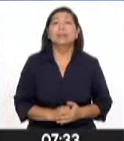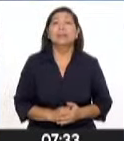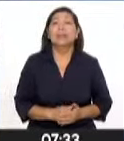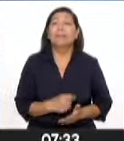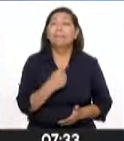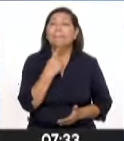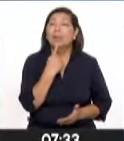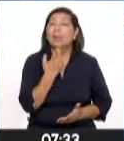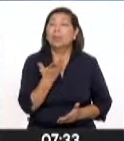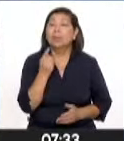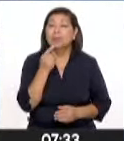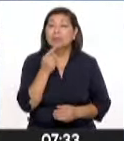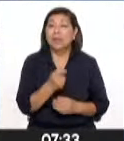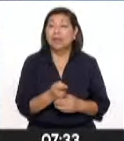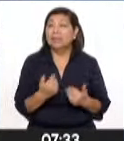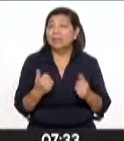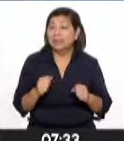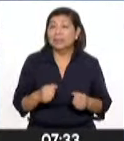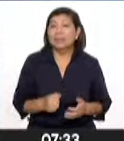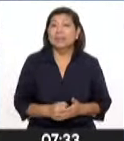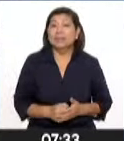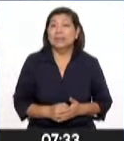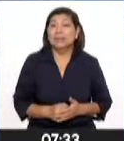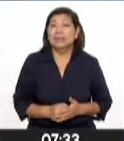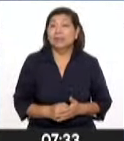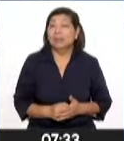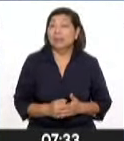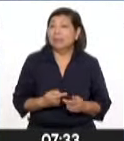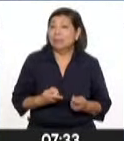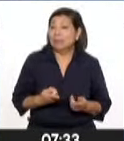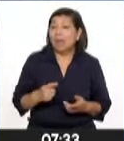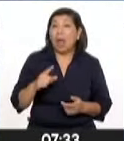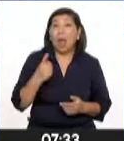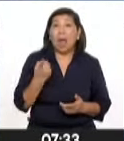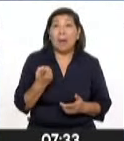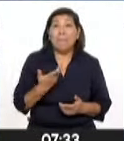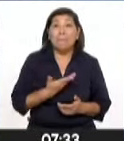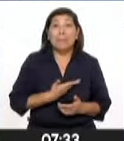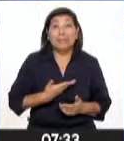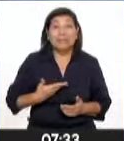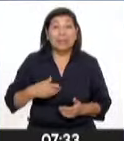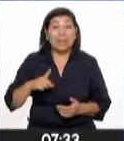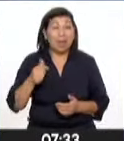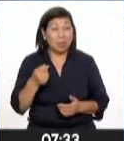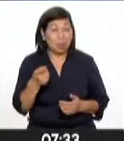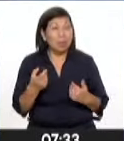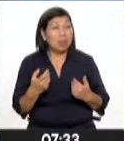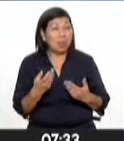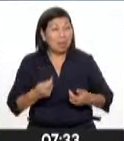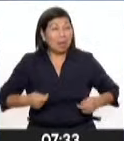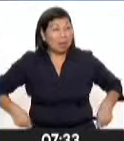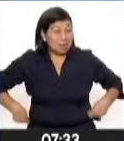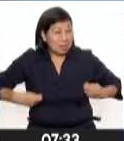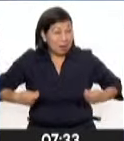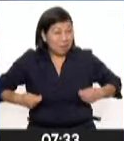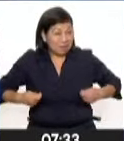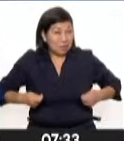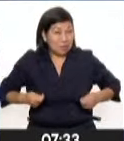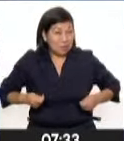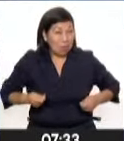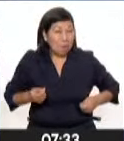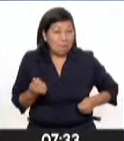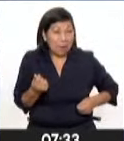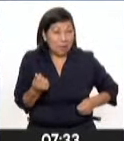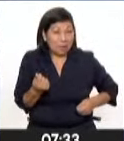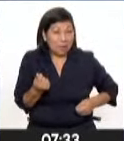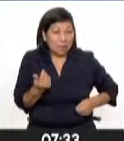Bayas, respecto a la acusación. Tenemos entendido que se indica al señor Lazo estar involucrado en un caso de malversación de fondos. Es más